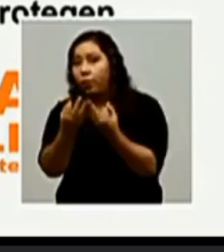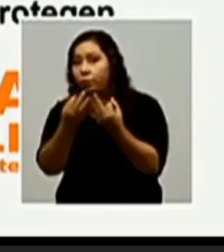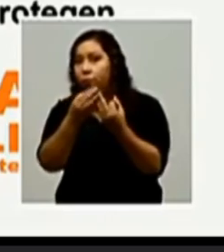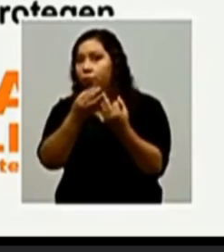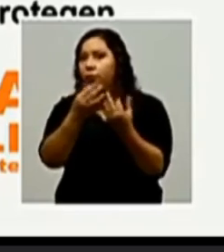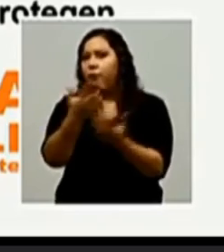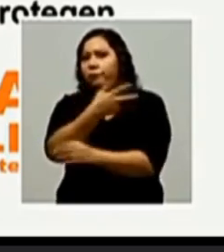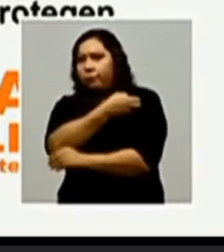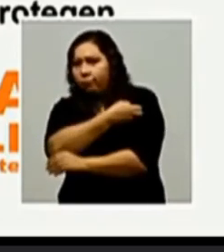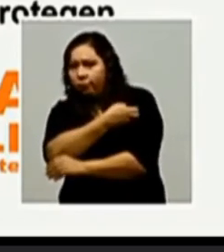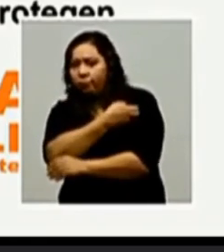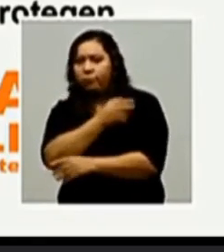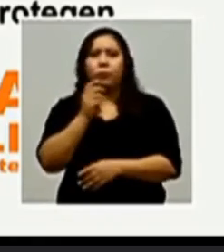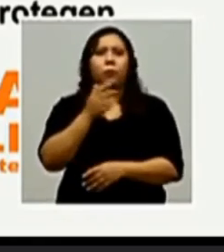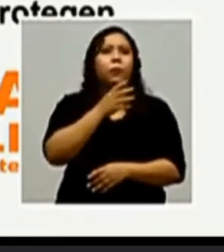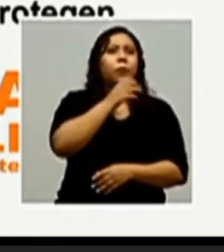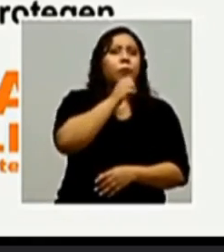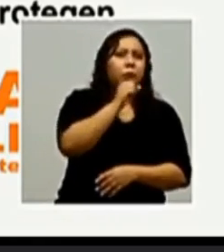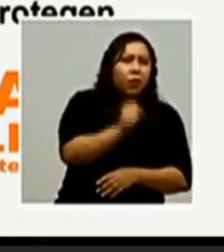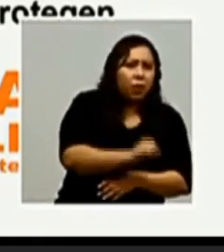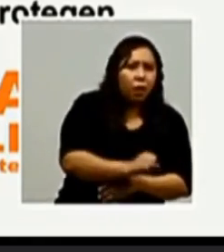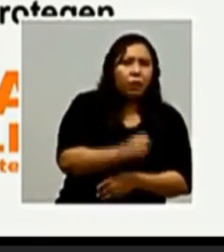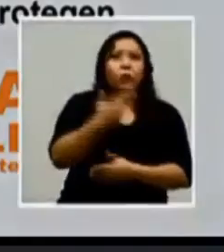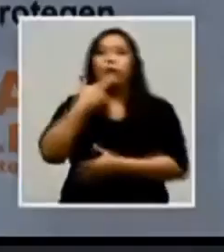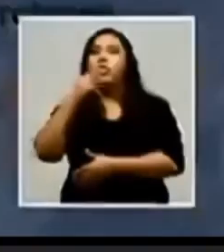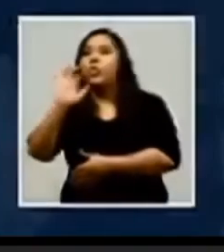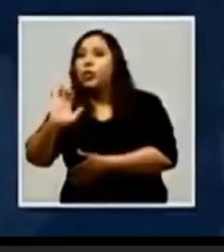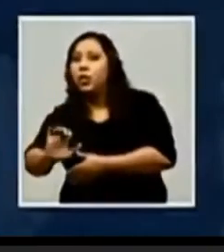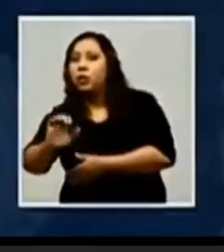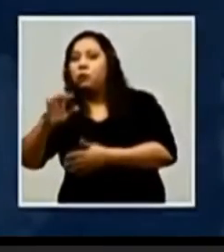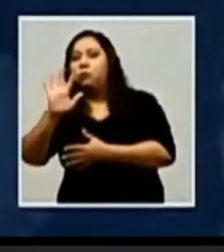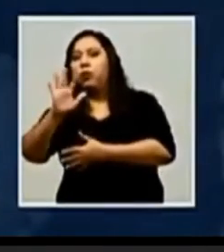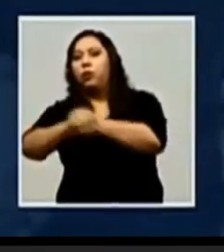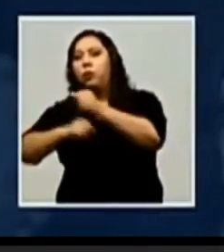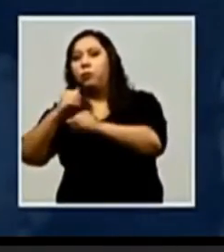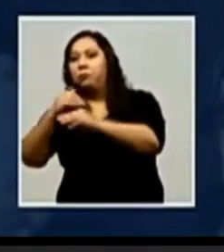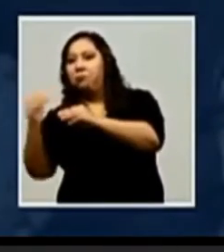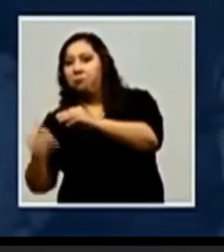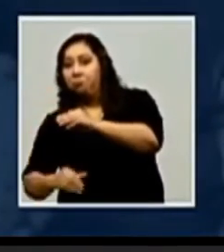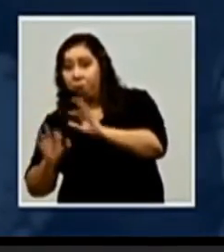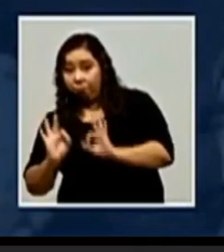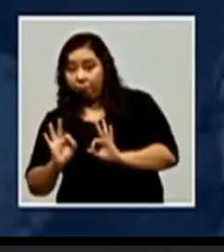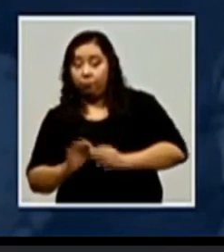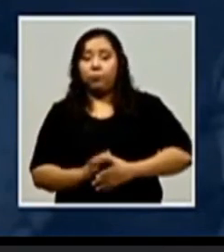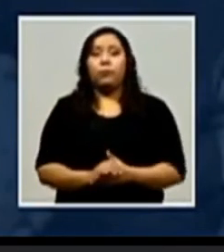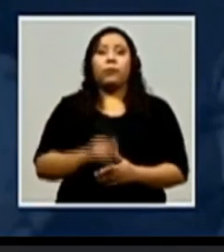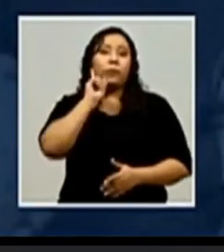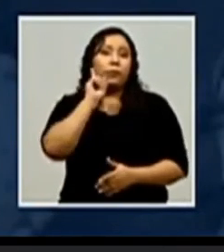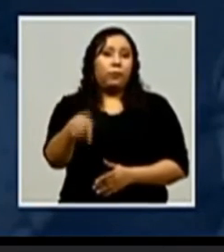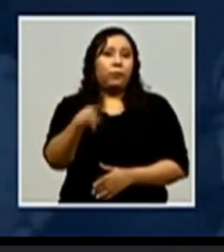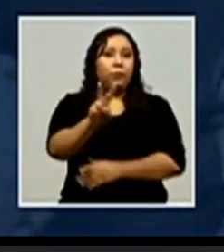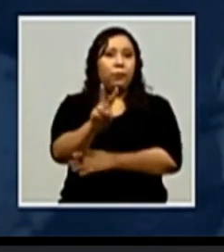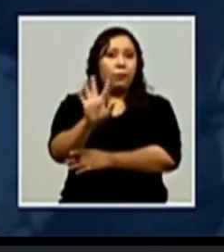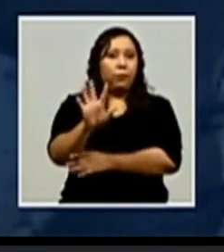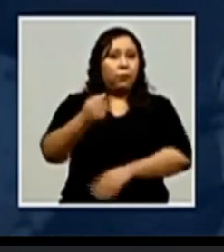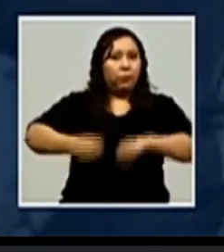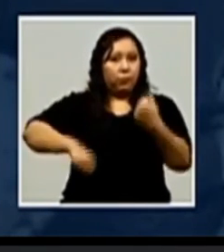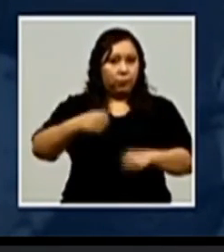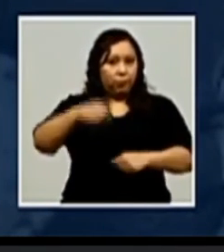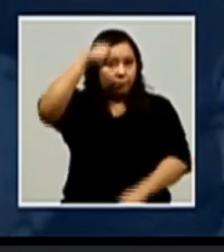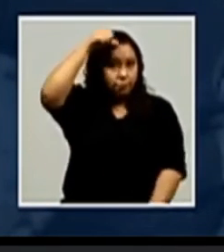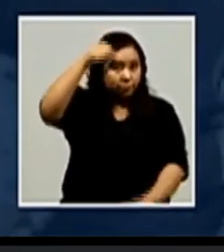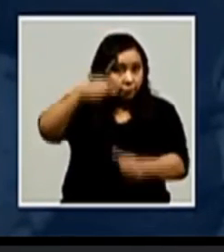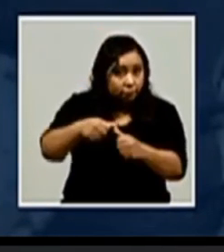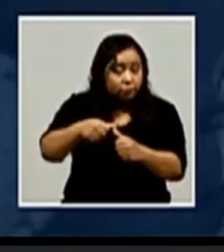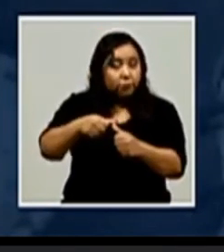a las personas mayores, para protegerle de muchas enfermedades. Y le recordamos, para mañana 25 de septiembre, en el